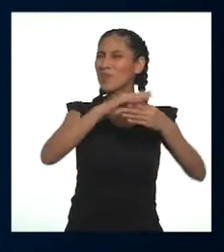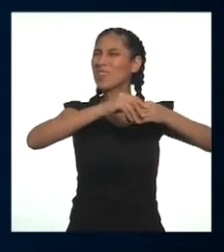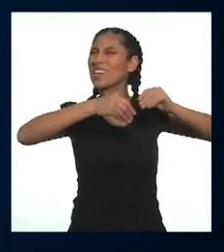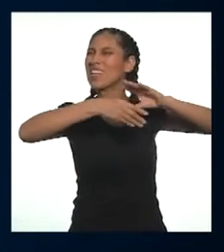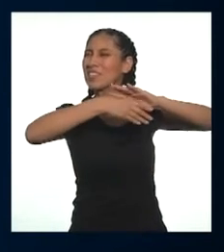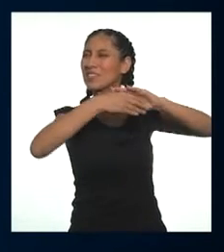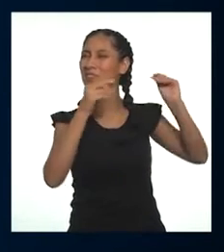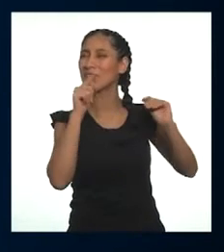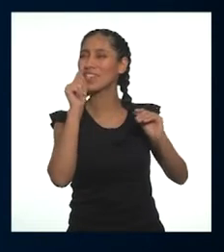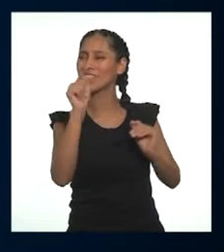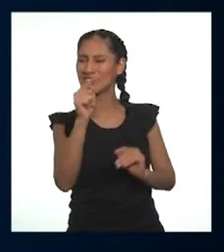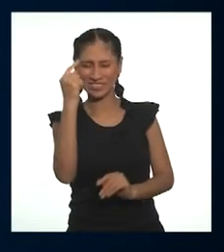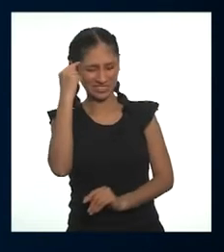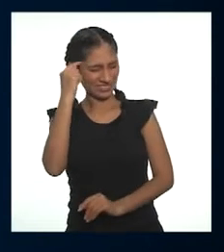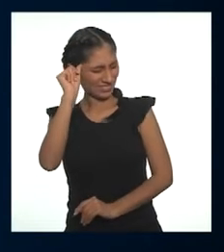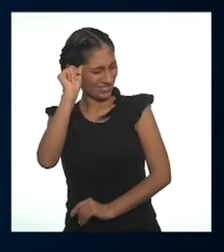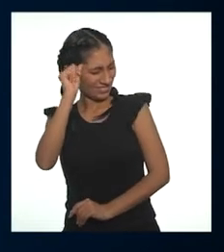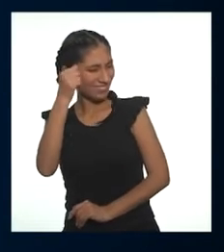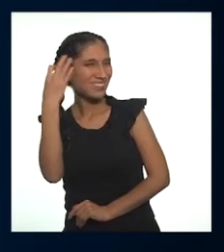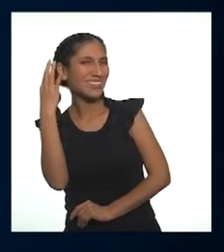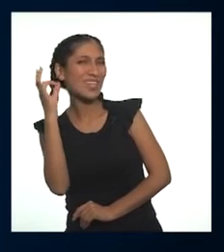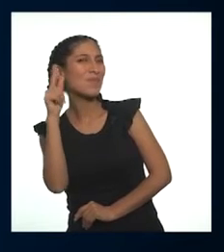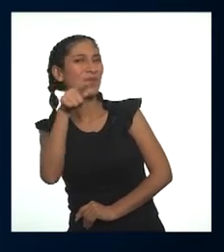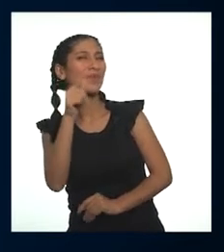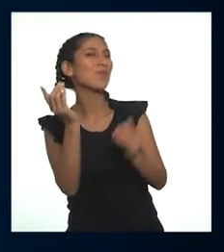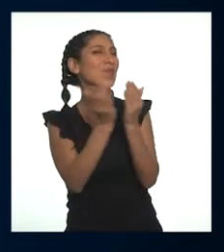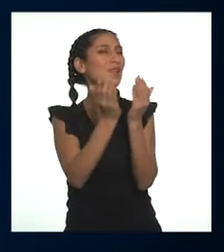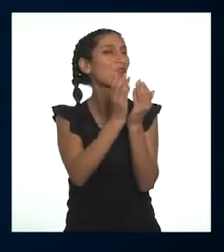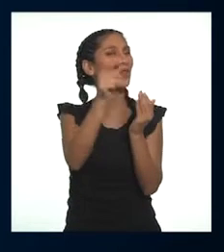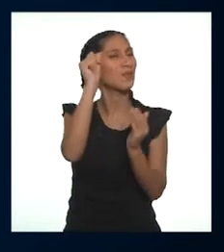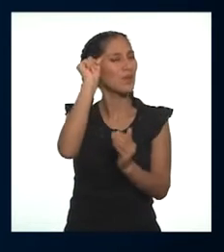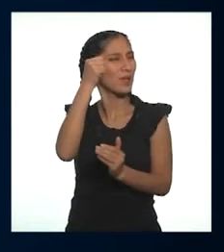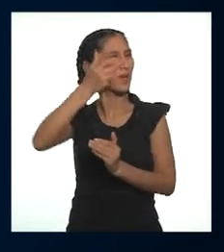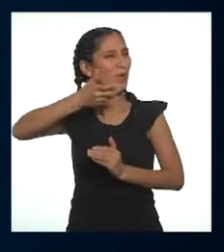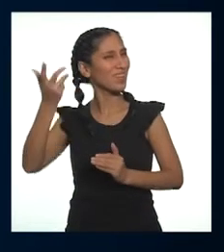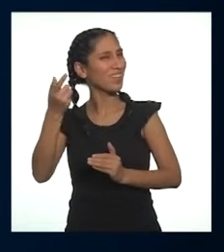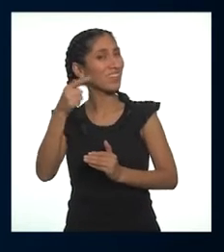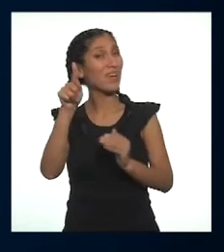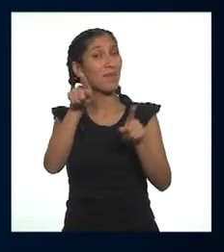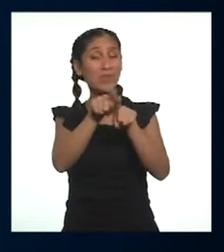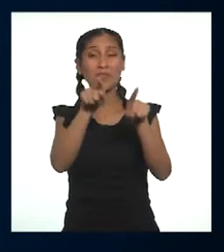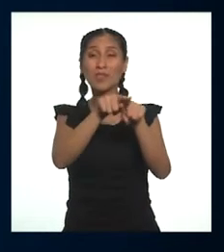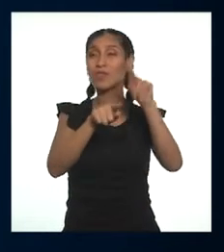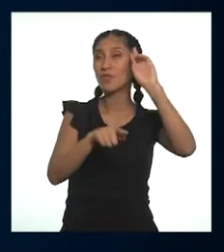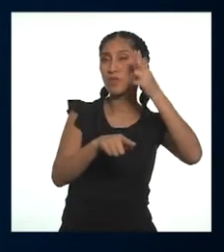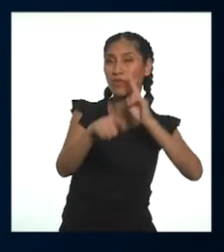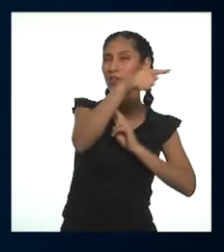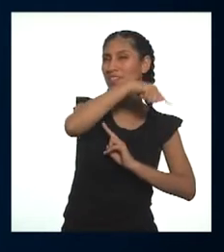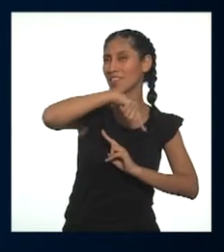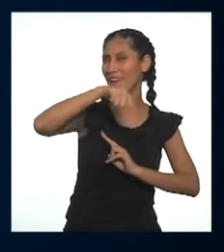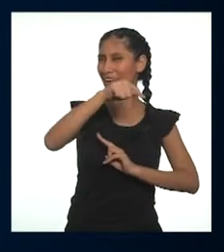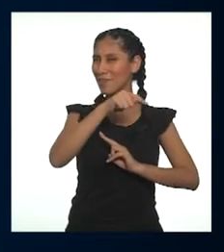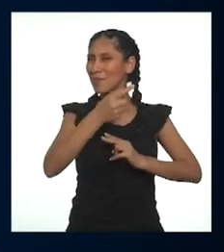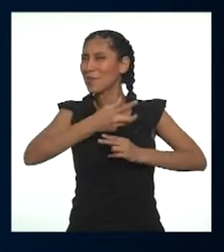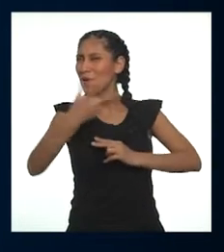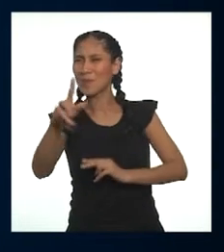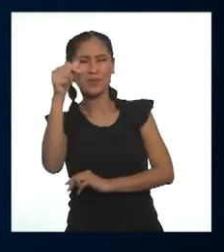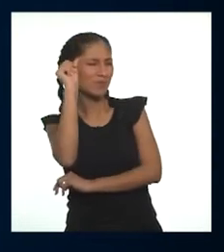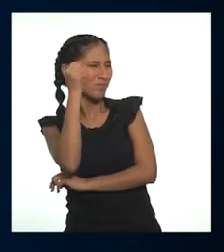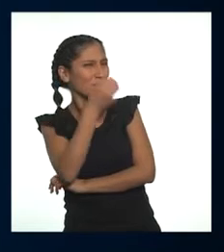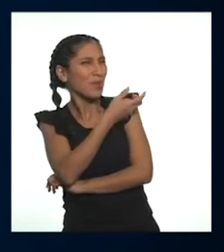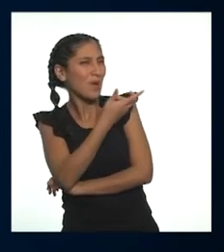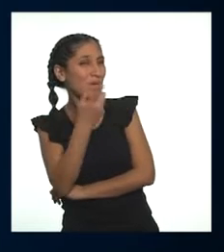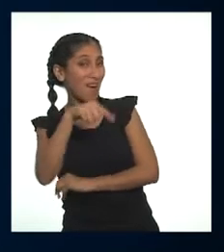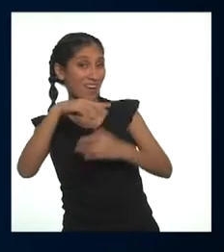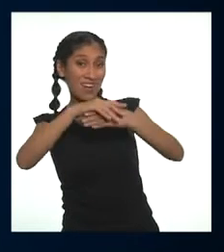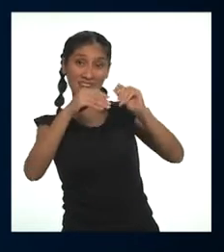anécdotas marcaron más tu vida o te traen recuerdos? ¿Qué imágenes recuerdas de tus docentes? La experiencia